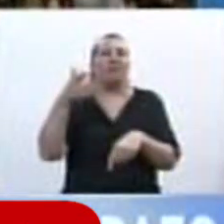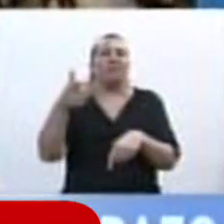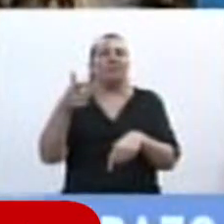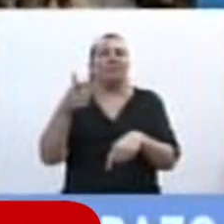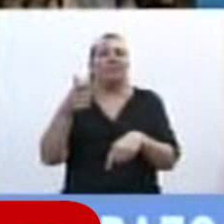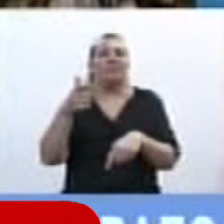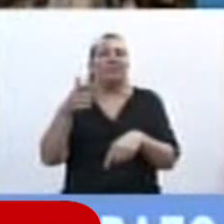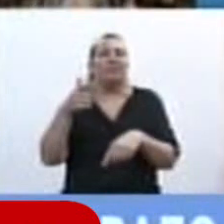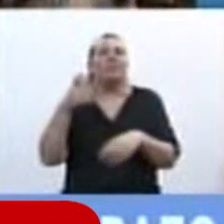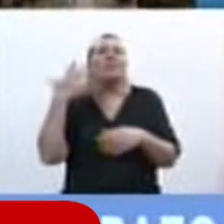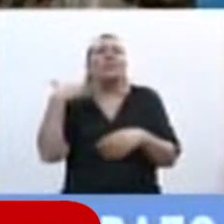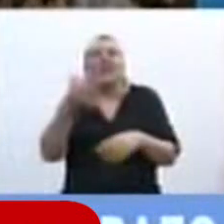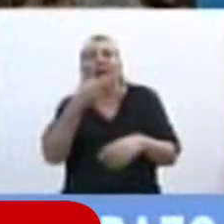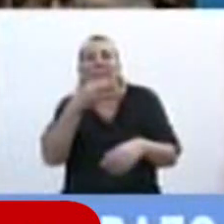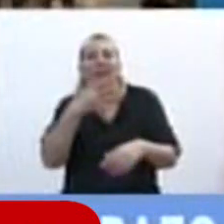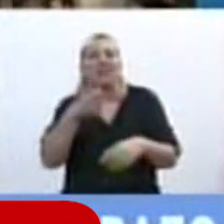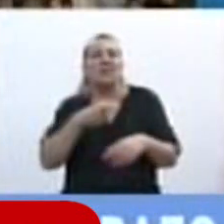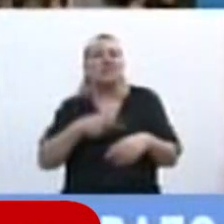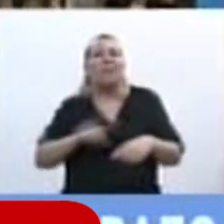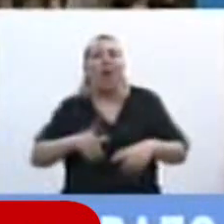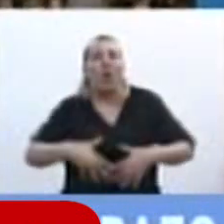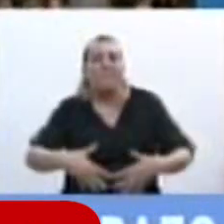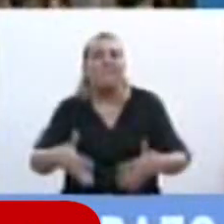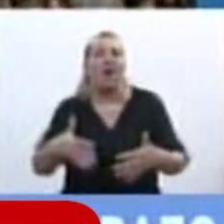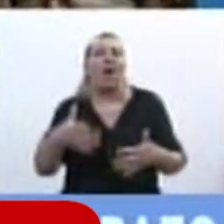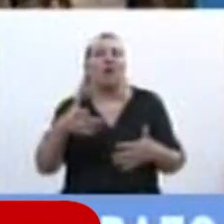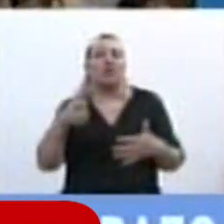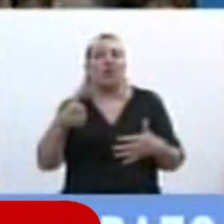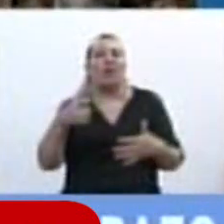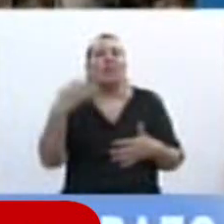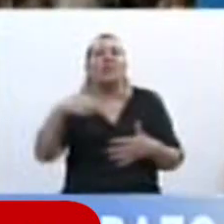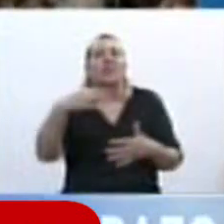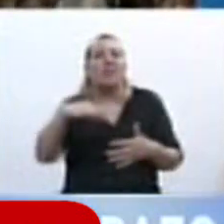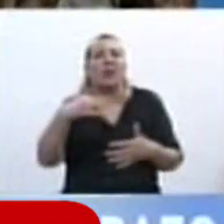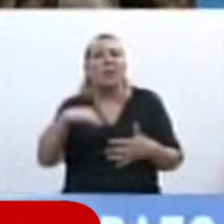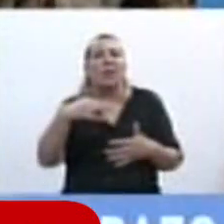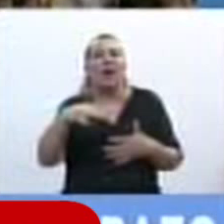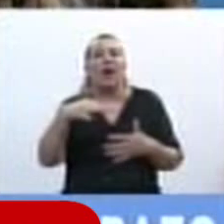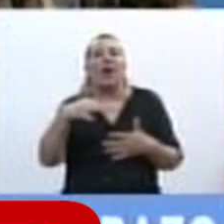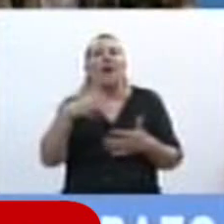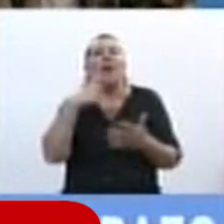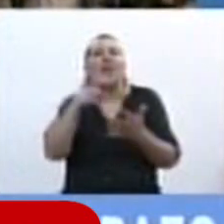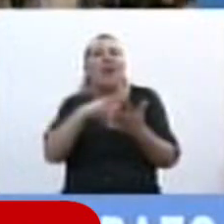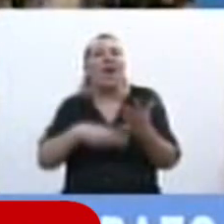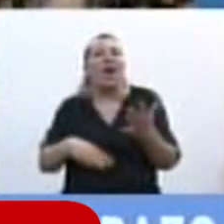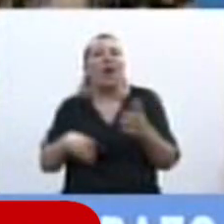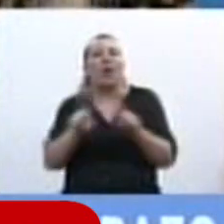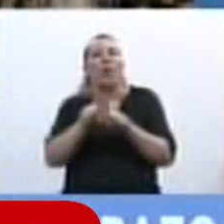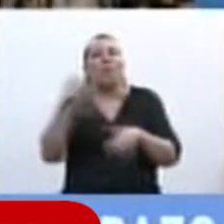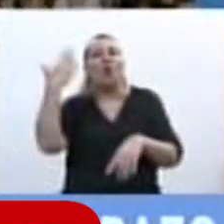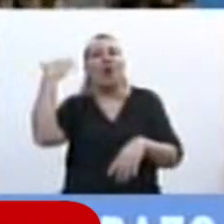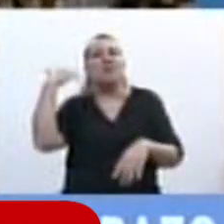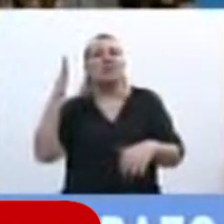demonizada en aquel momento y combatida, y habría que leer los medios de comunicación de esa época si no tenía